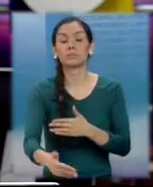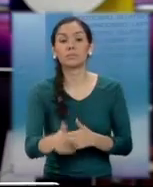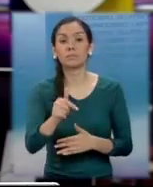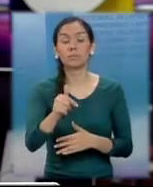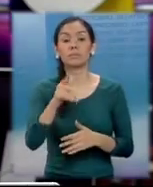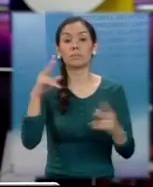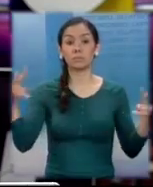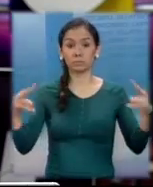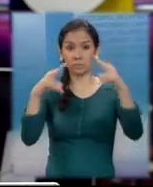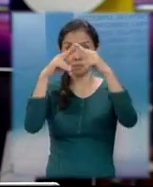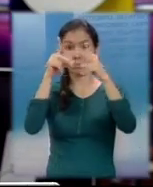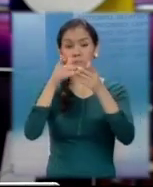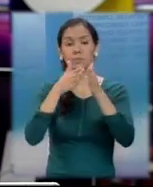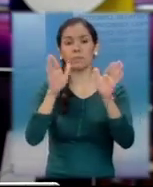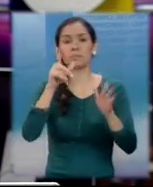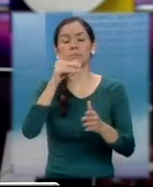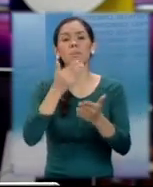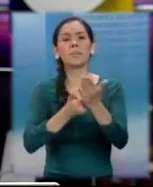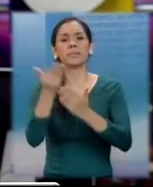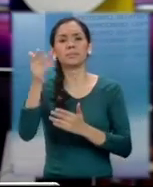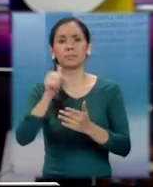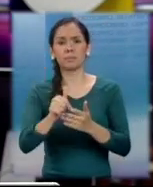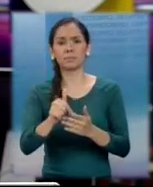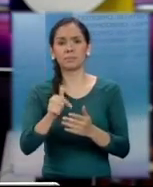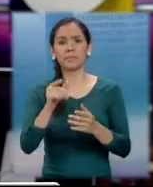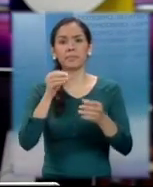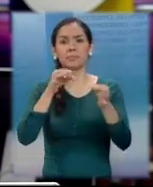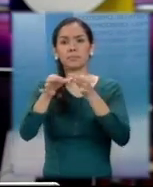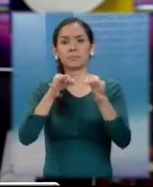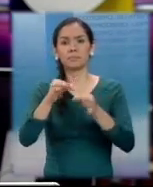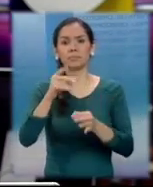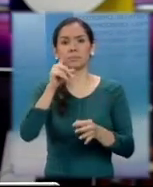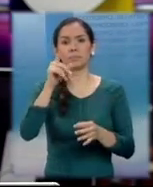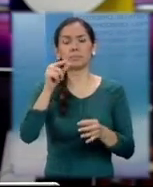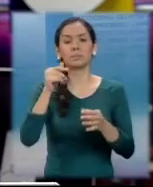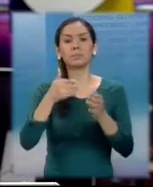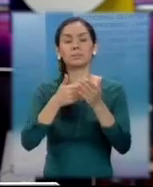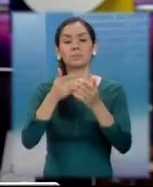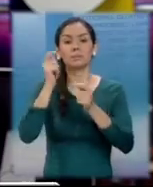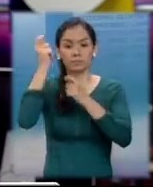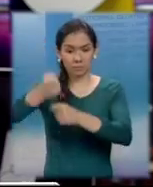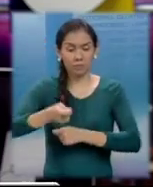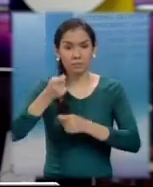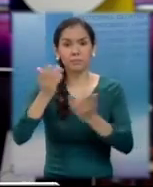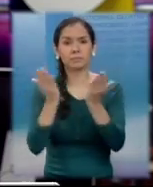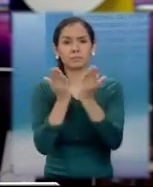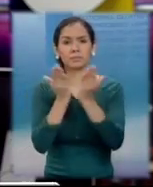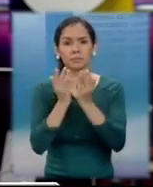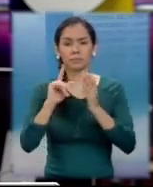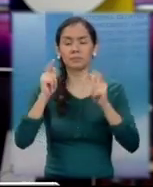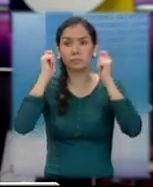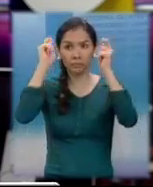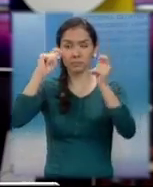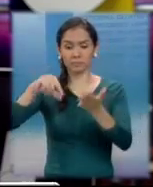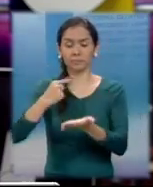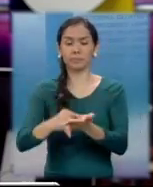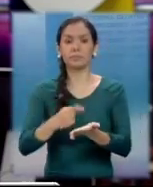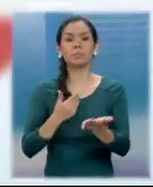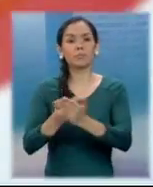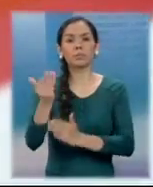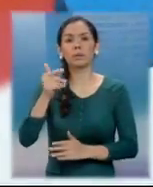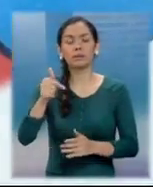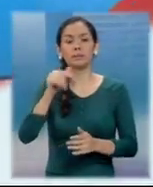año en Zorolá se va a abrir una nueva carrera en el nivel diversificado. Se trata de un perito agrónomo para el beneficio de estudiantes de ese departamento.